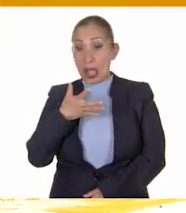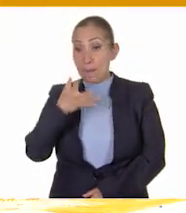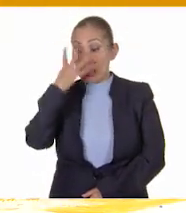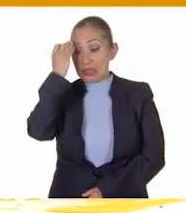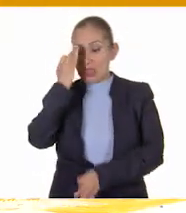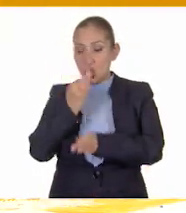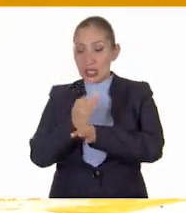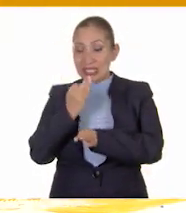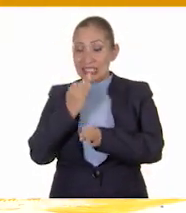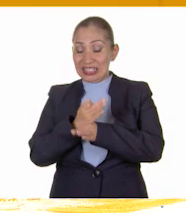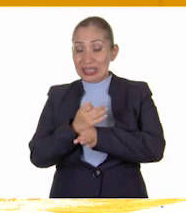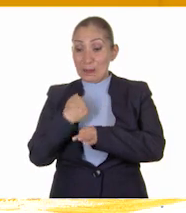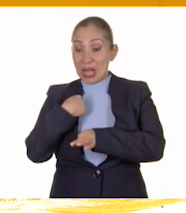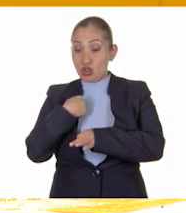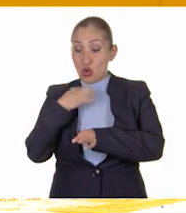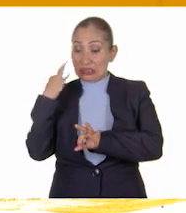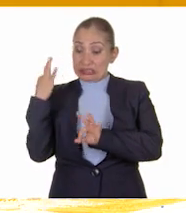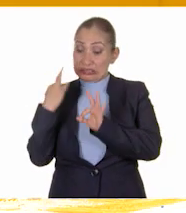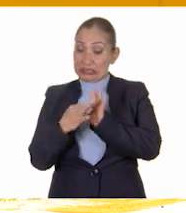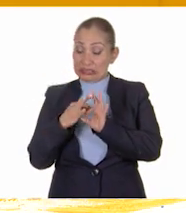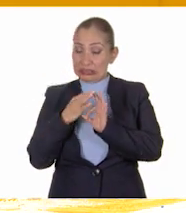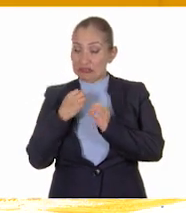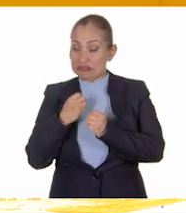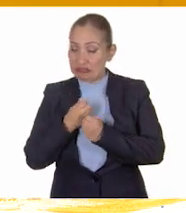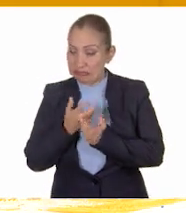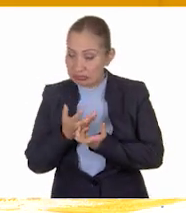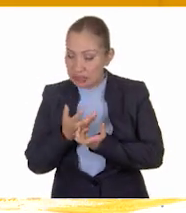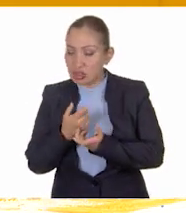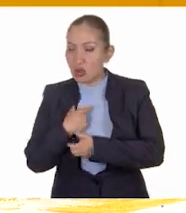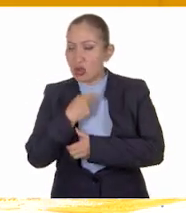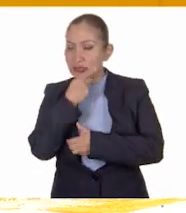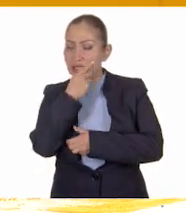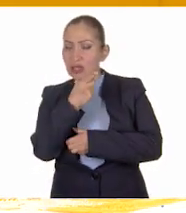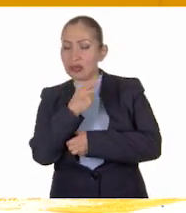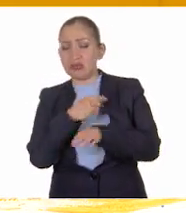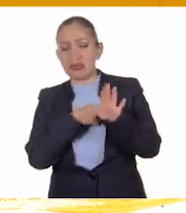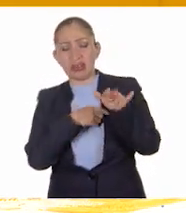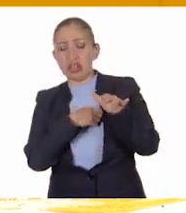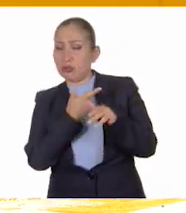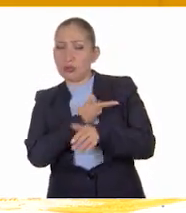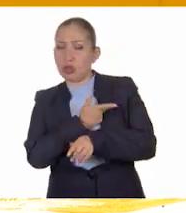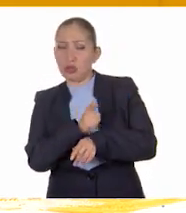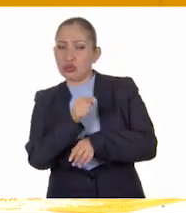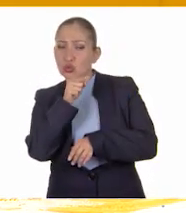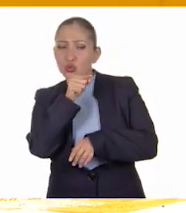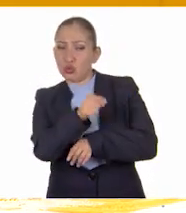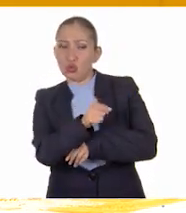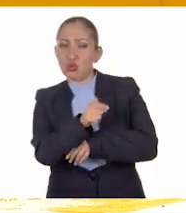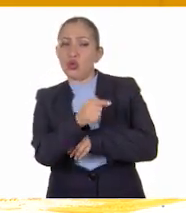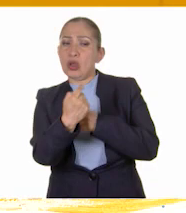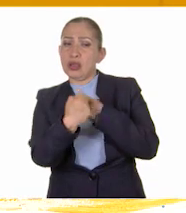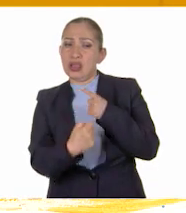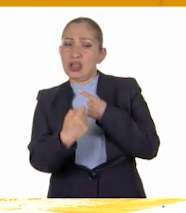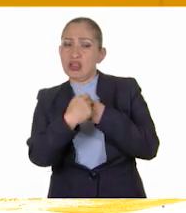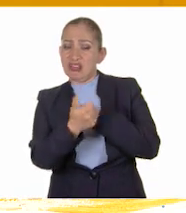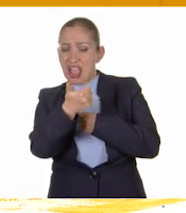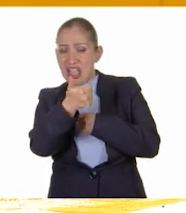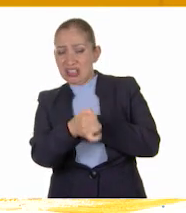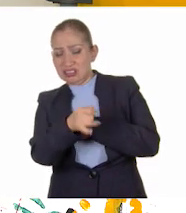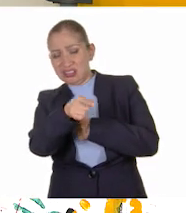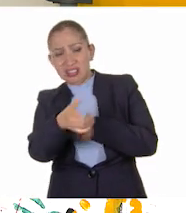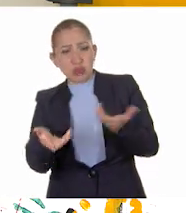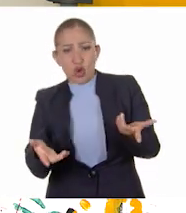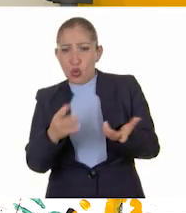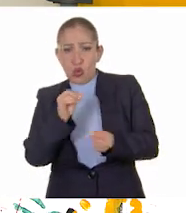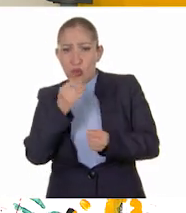aprendido ahora para ser asertivo, le diría que no me gusta mucho que se exprese así de mí